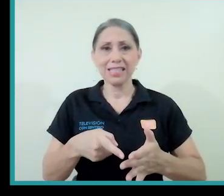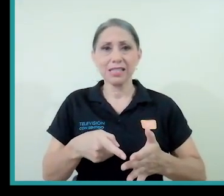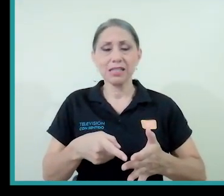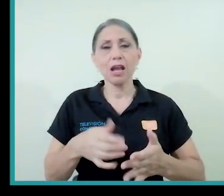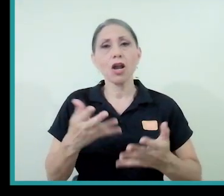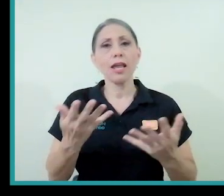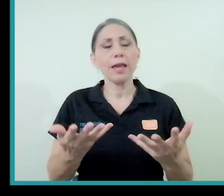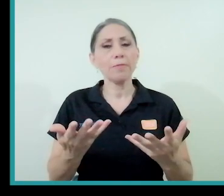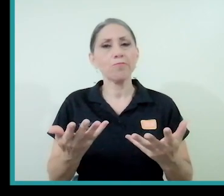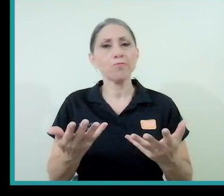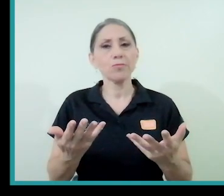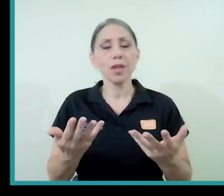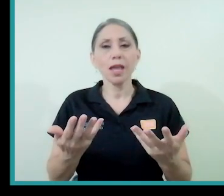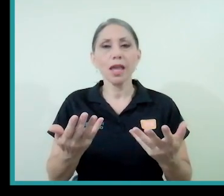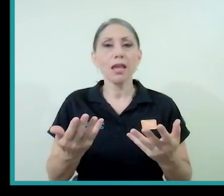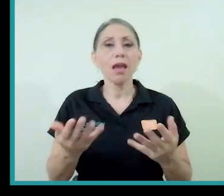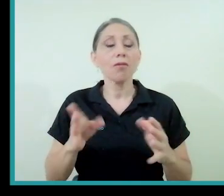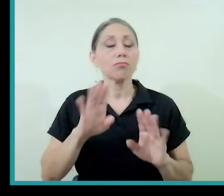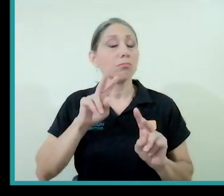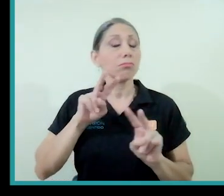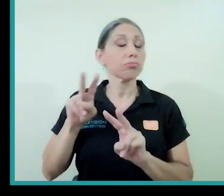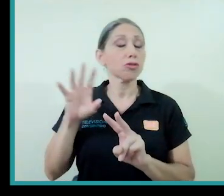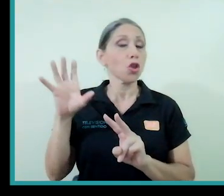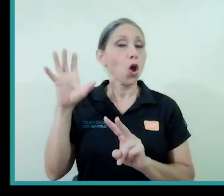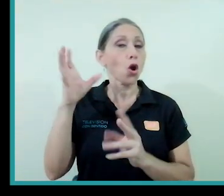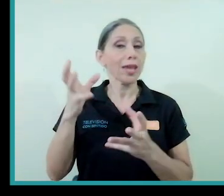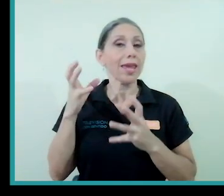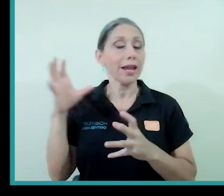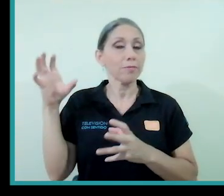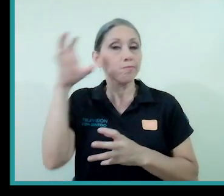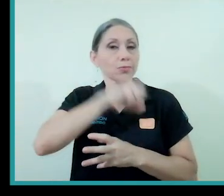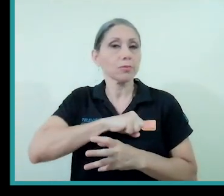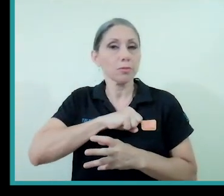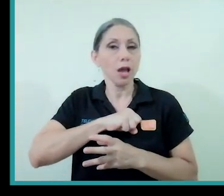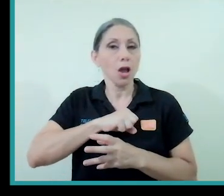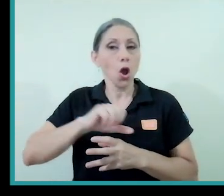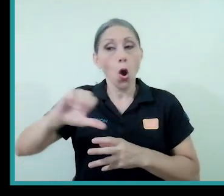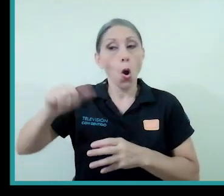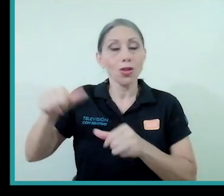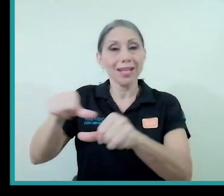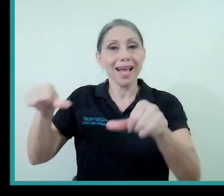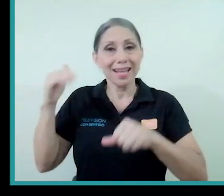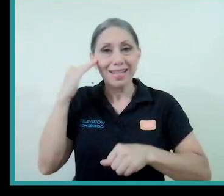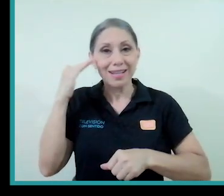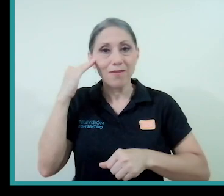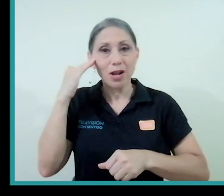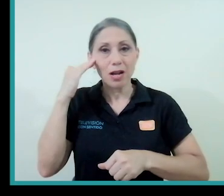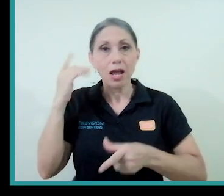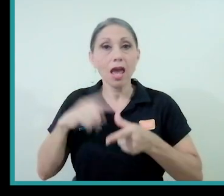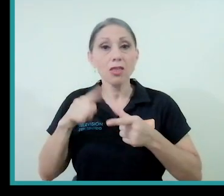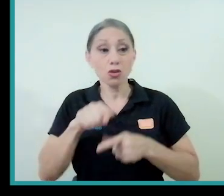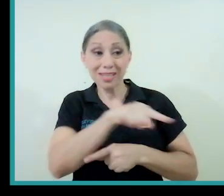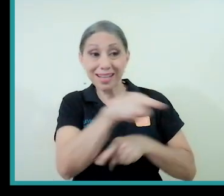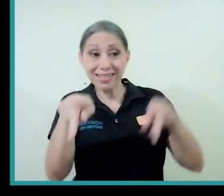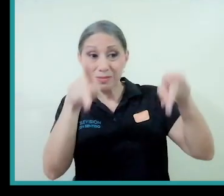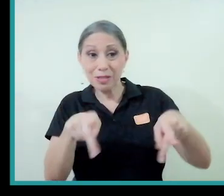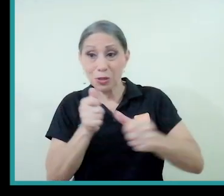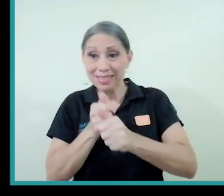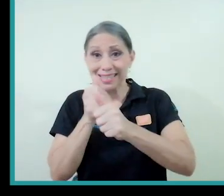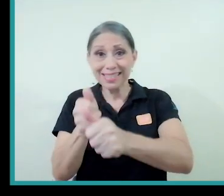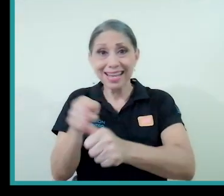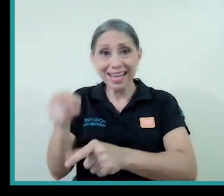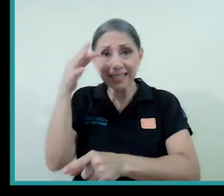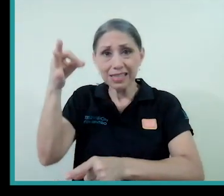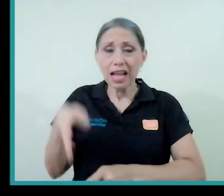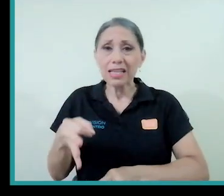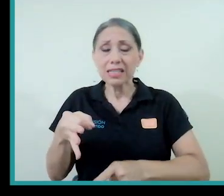los aportes que hacen otras áreas del saber, pues ponen en desventaja a esos fieles y que